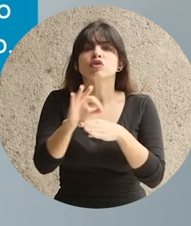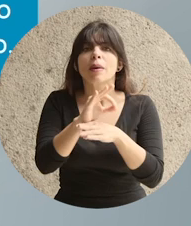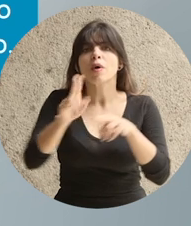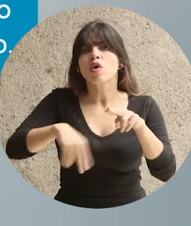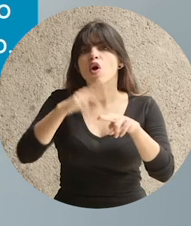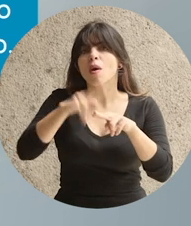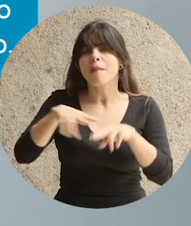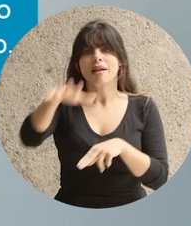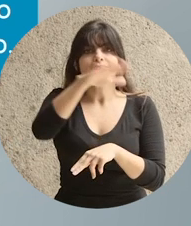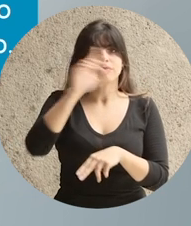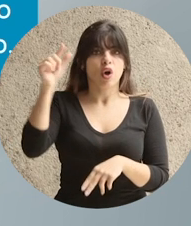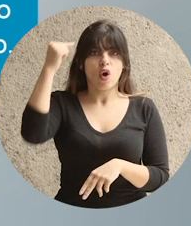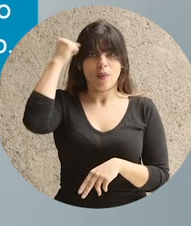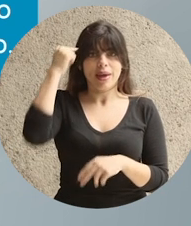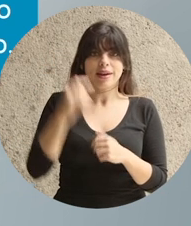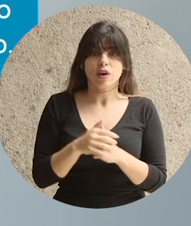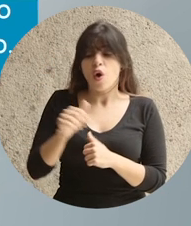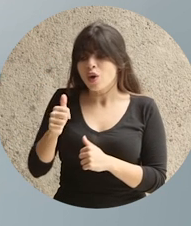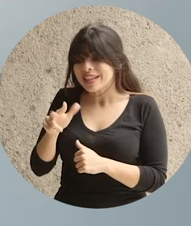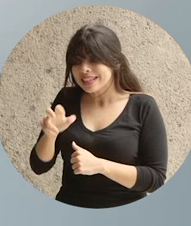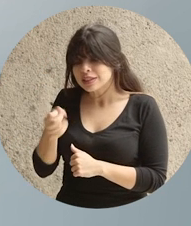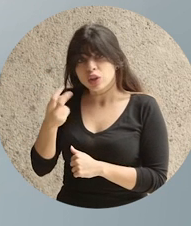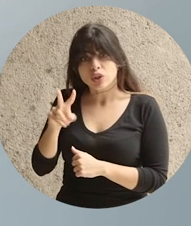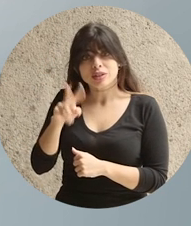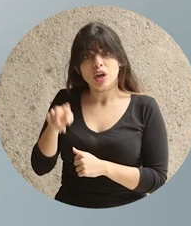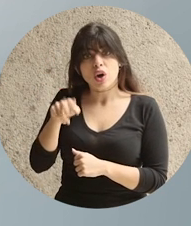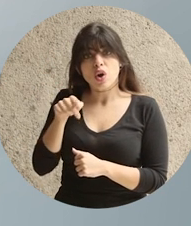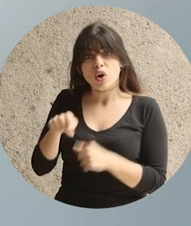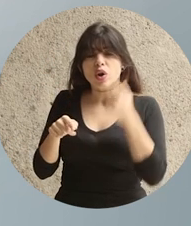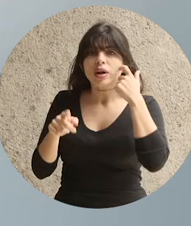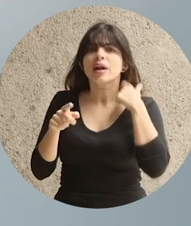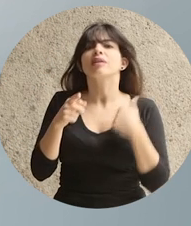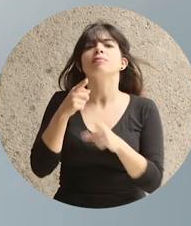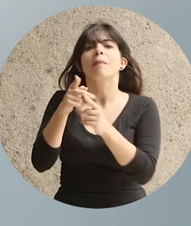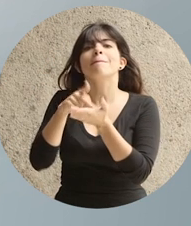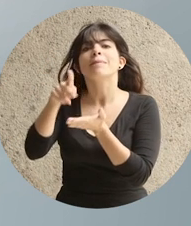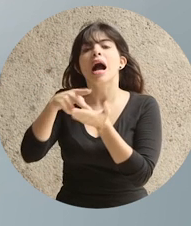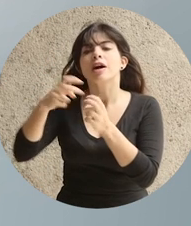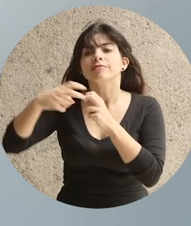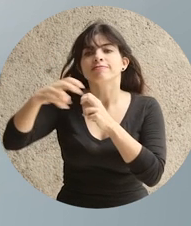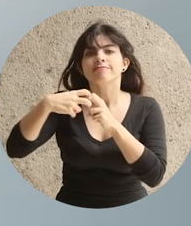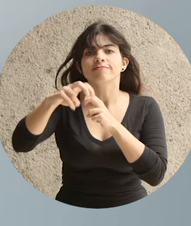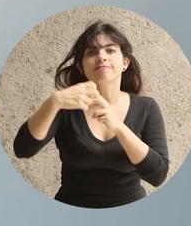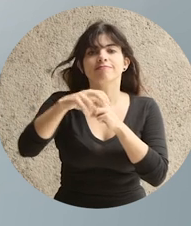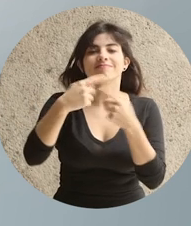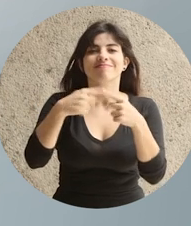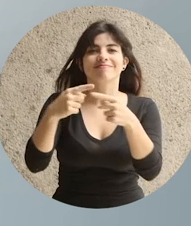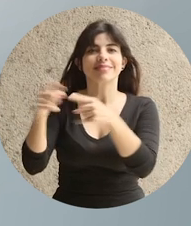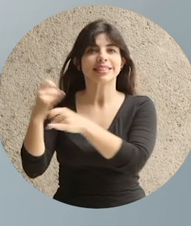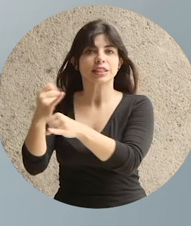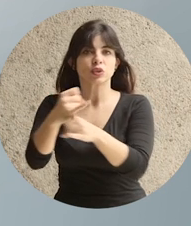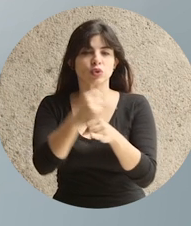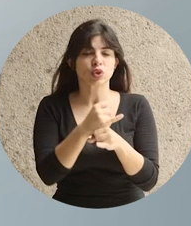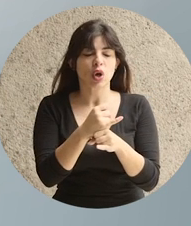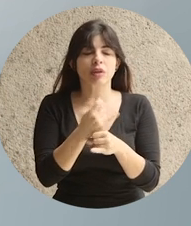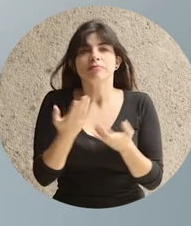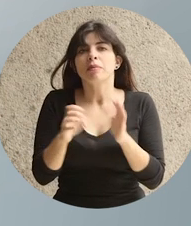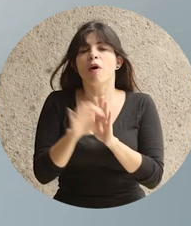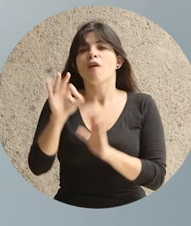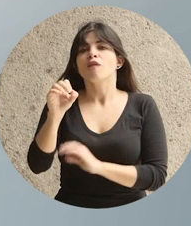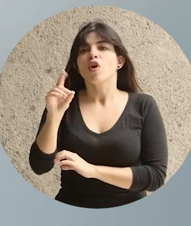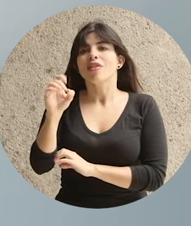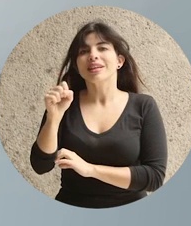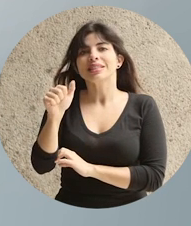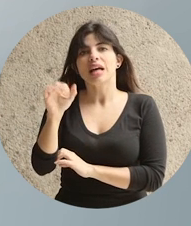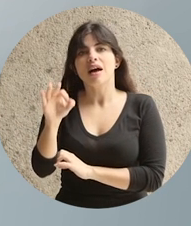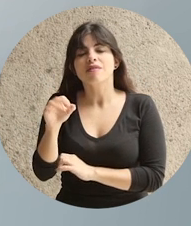funcionamiento normal de todo el gobierno. Otros 312 colones se destinan al pago de transferencias a distintas instituciones, tales